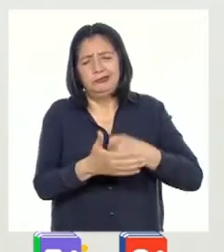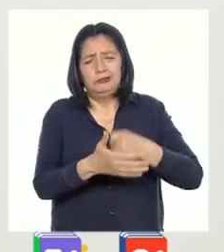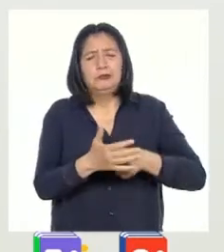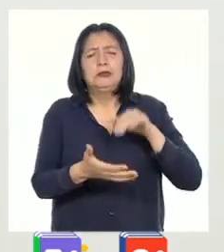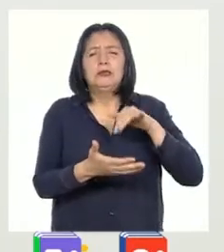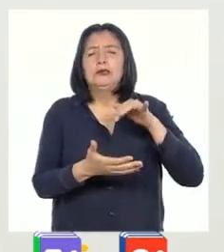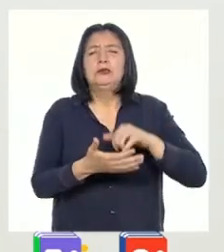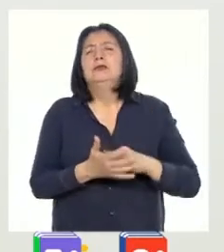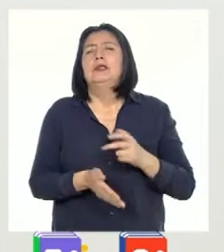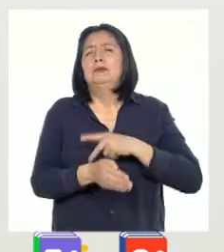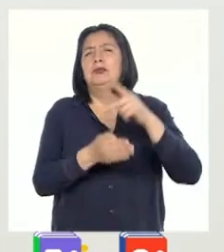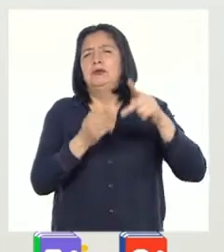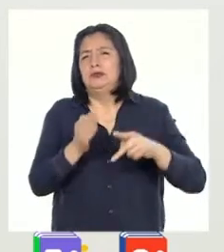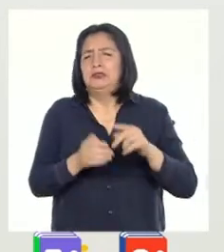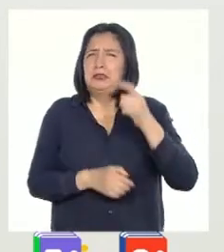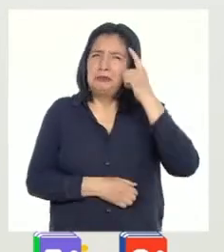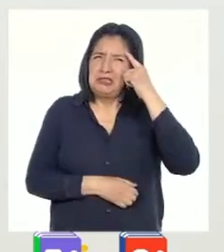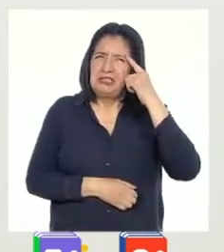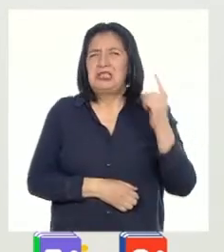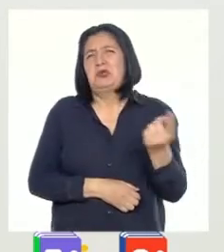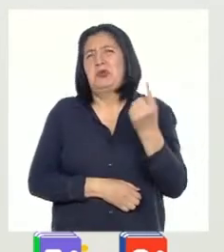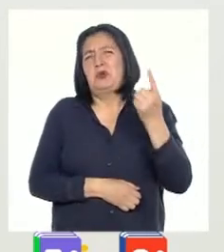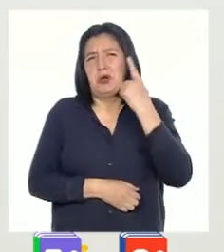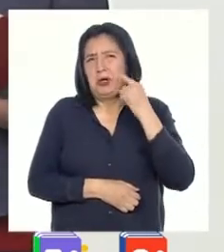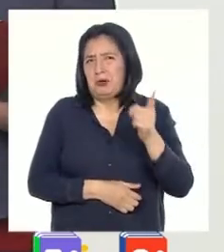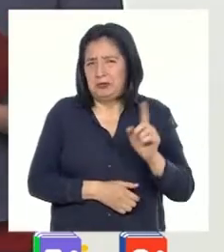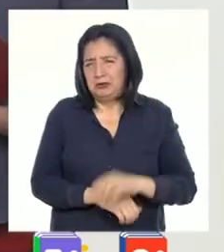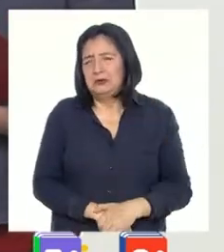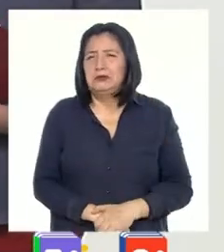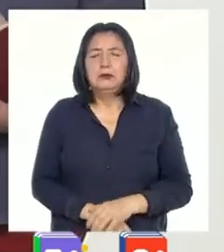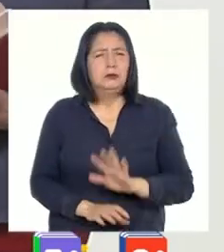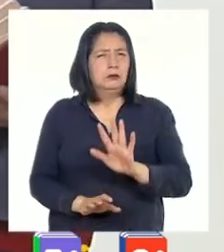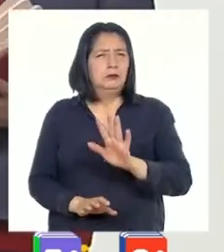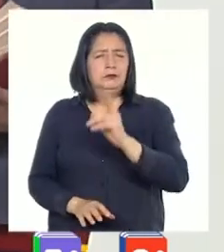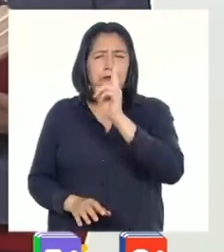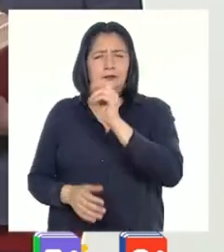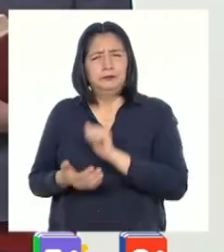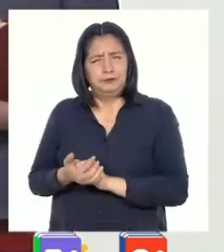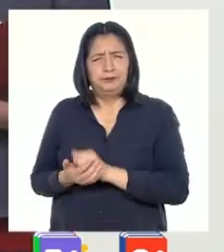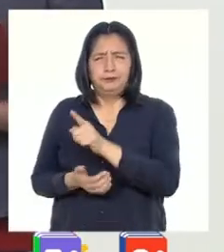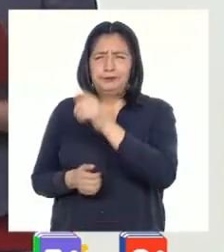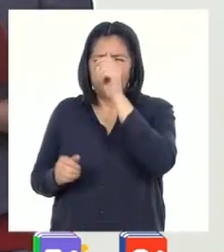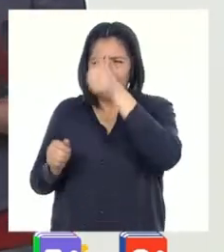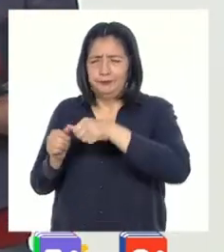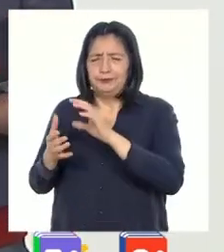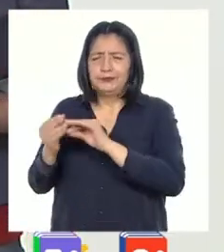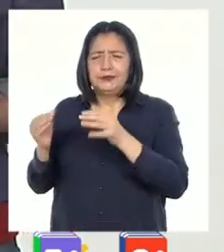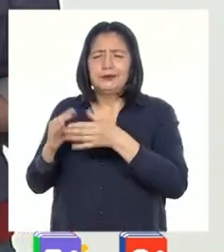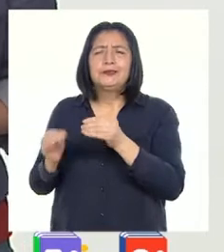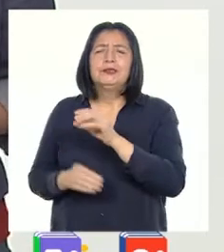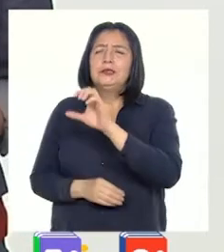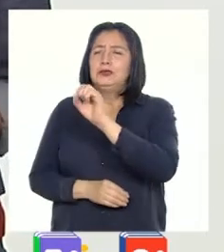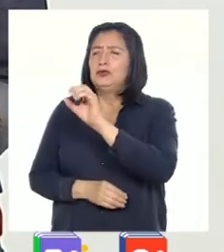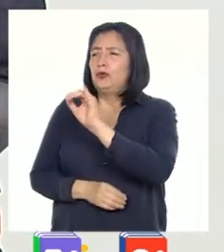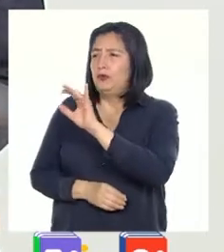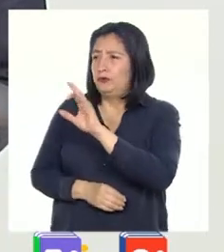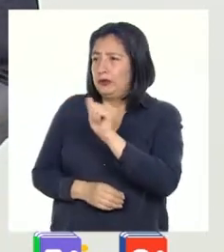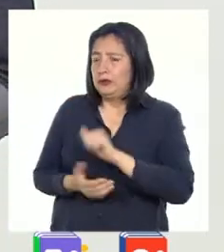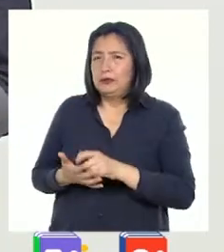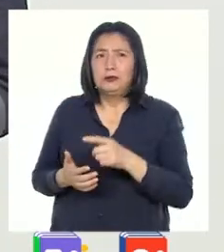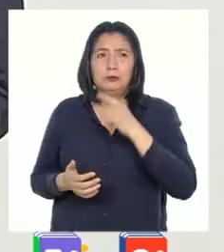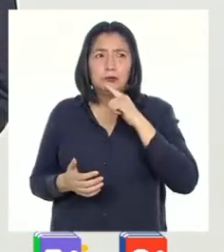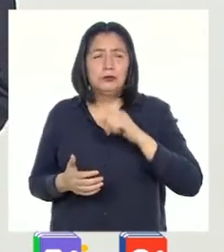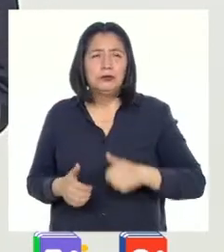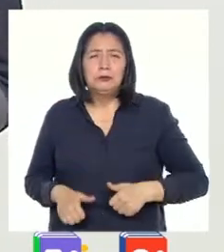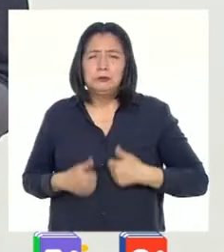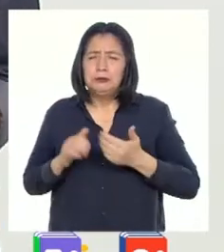estudiar carreras que se considera que son para hombres. Profesor, eso me recuerda la historia de Sofía, una mujer que vivía en un